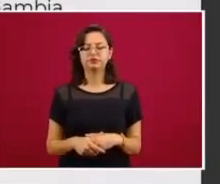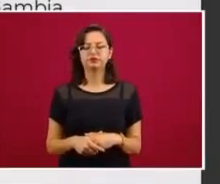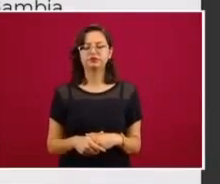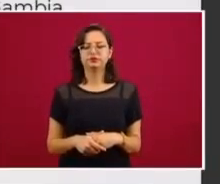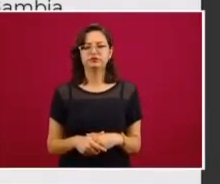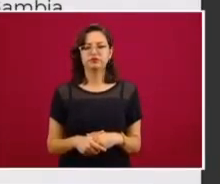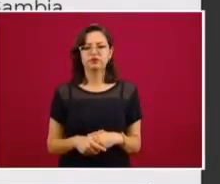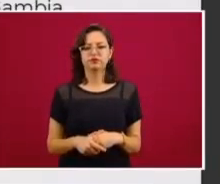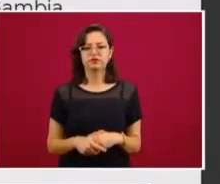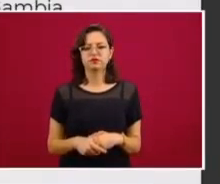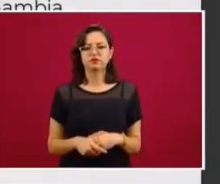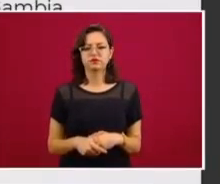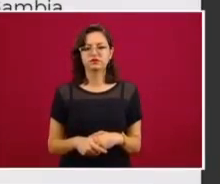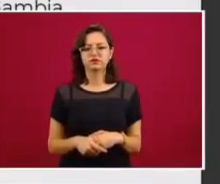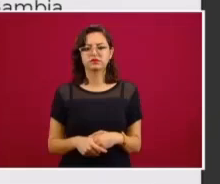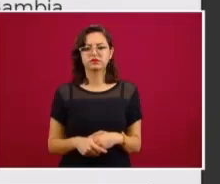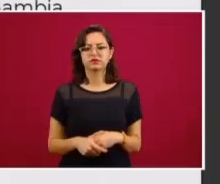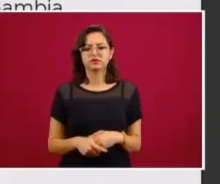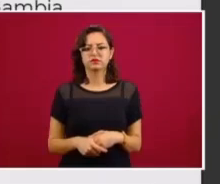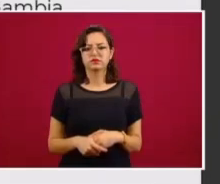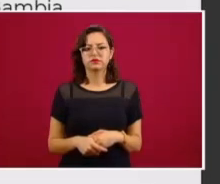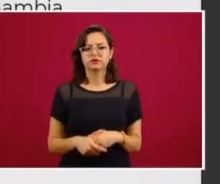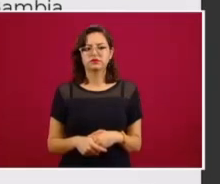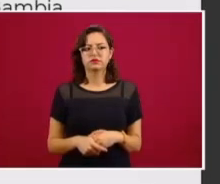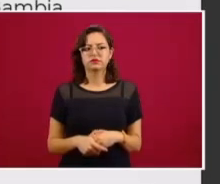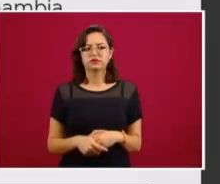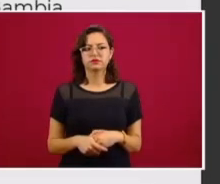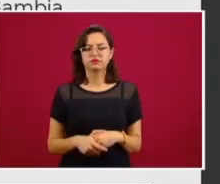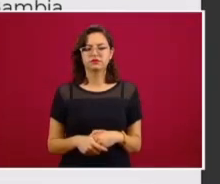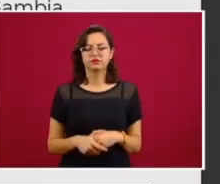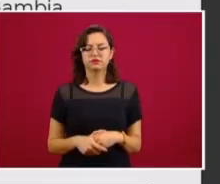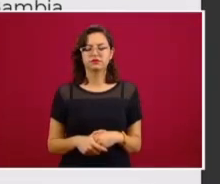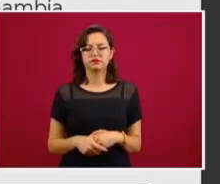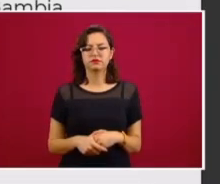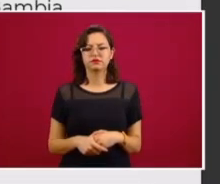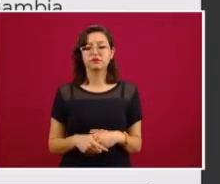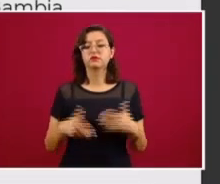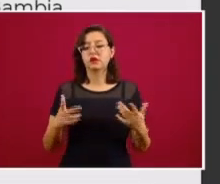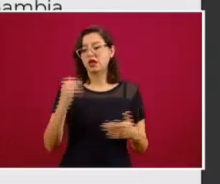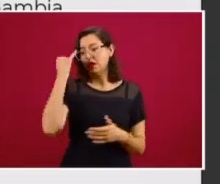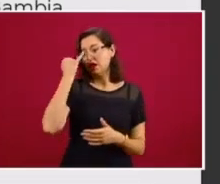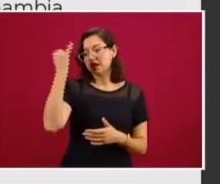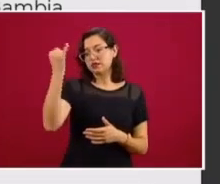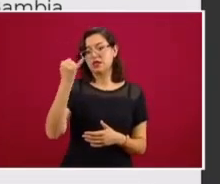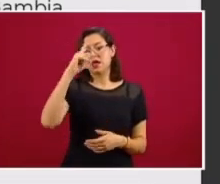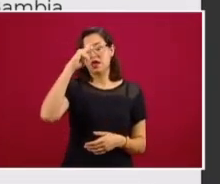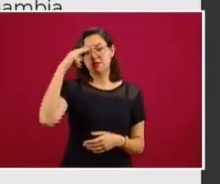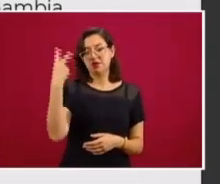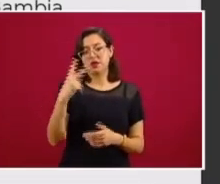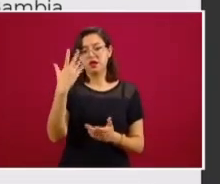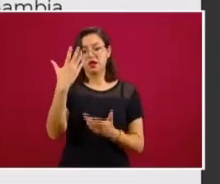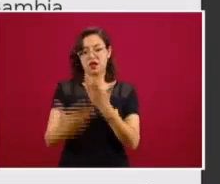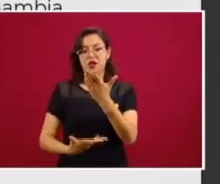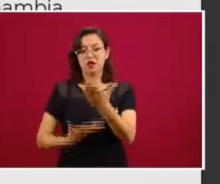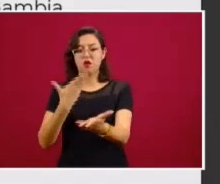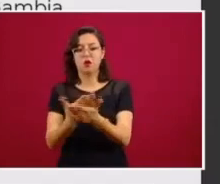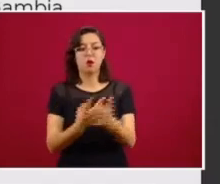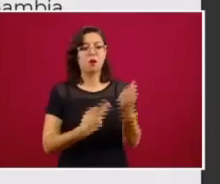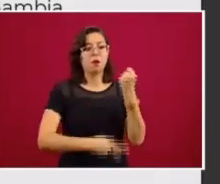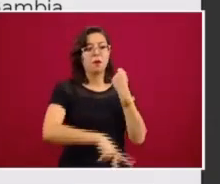que hasta ahora no solamente han apoyado la iniciativa mexicana, la han